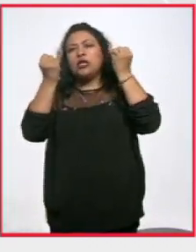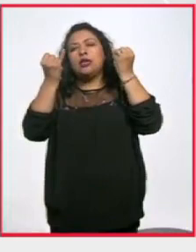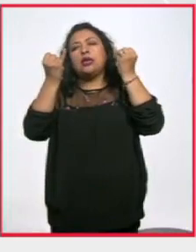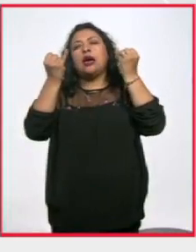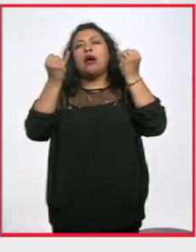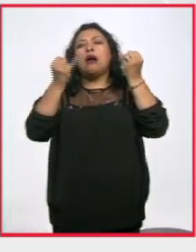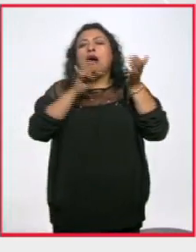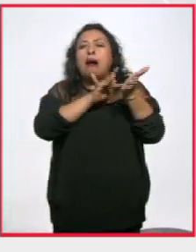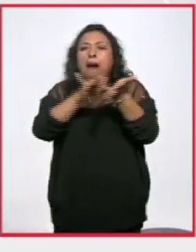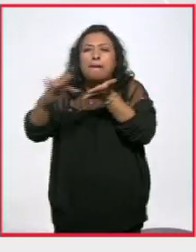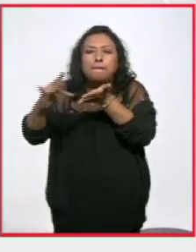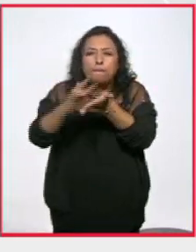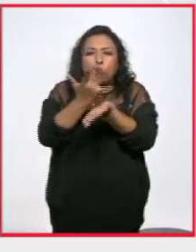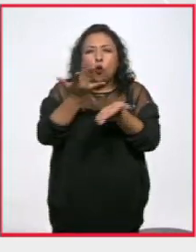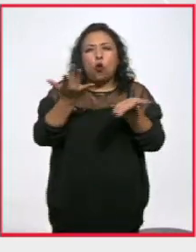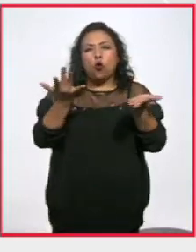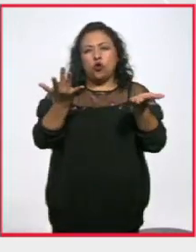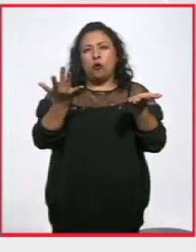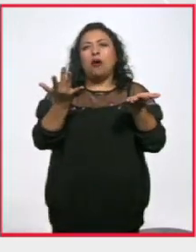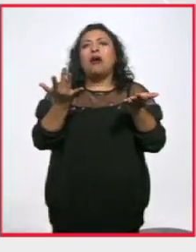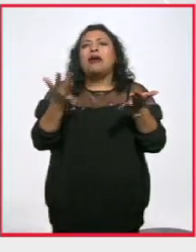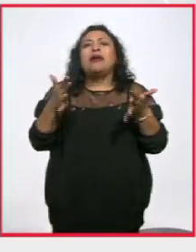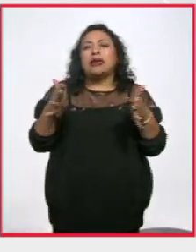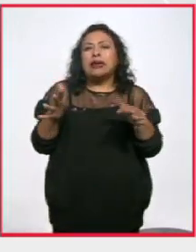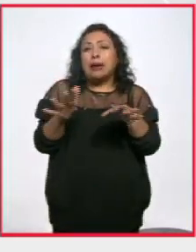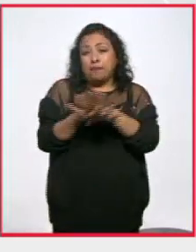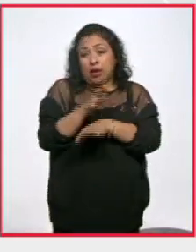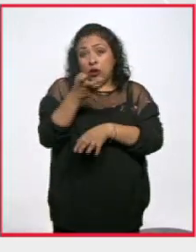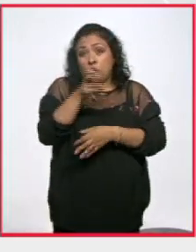de fraternidad, por decirlo de alguna manera, que es lo que puede cambiar